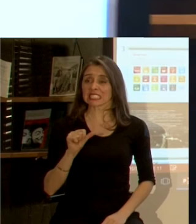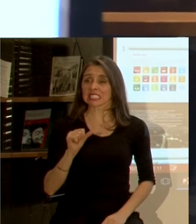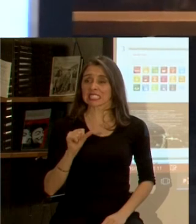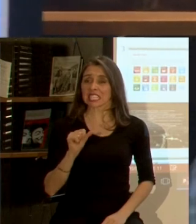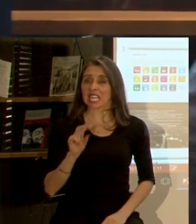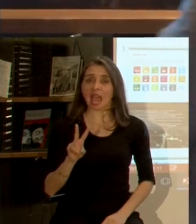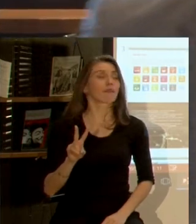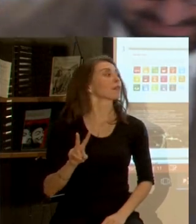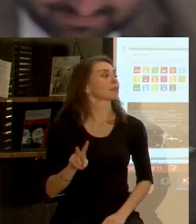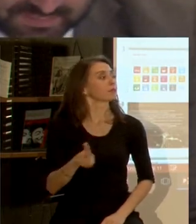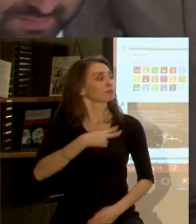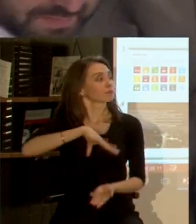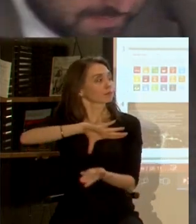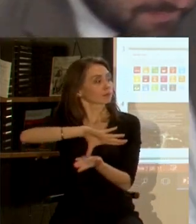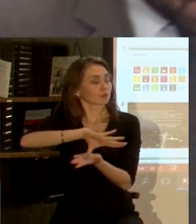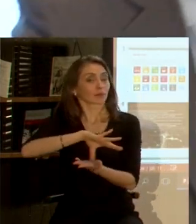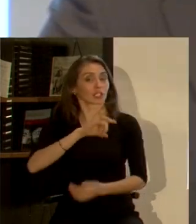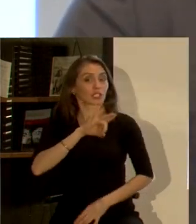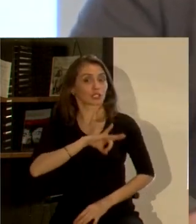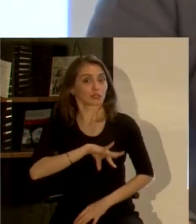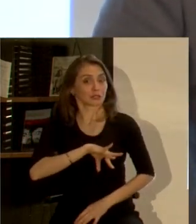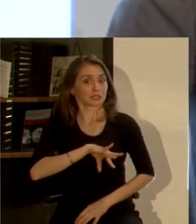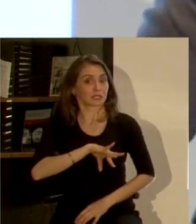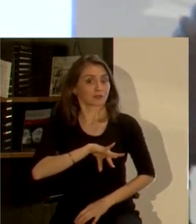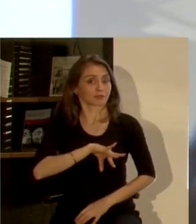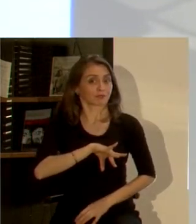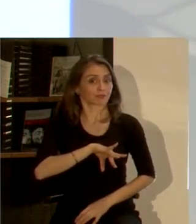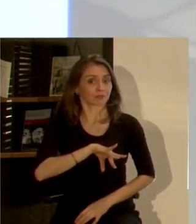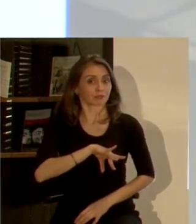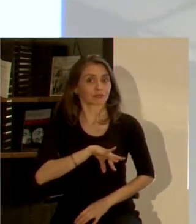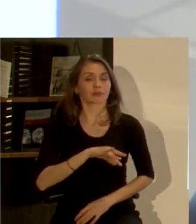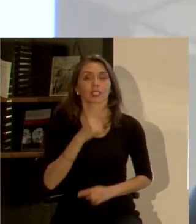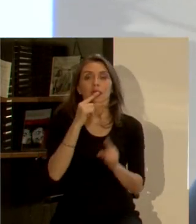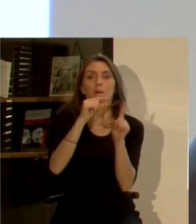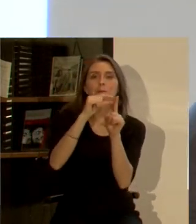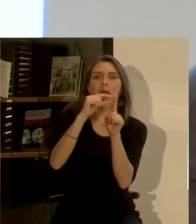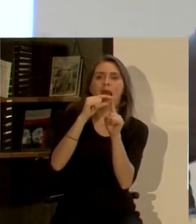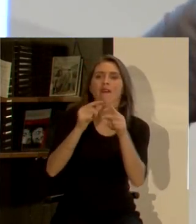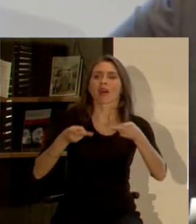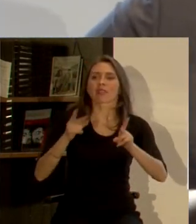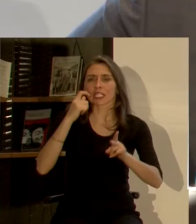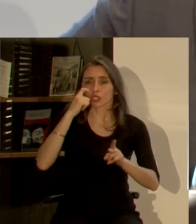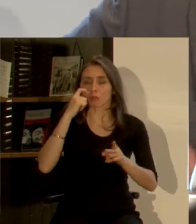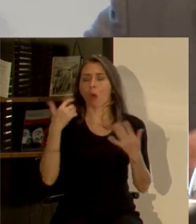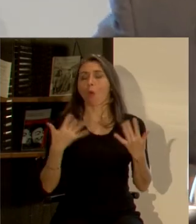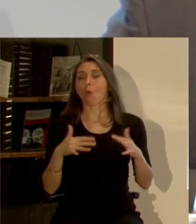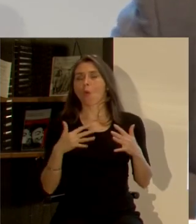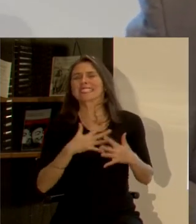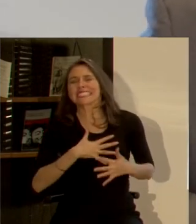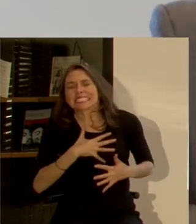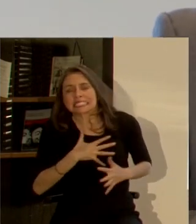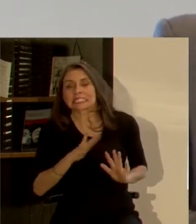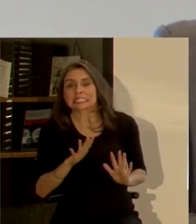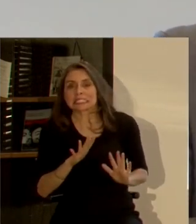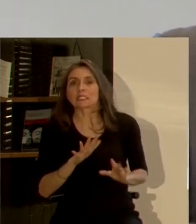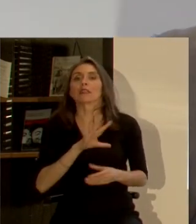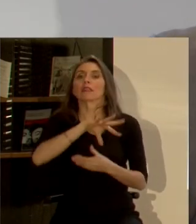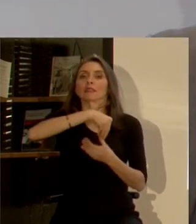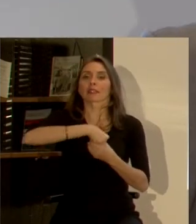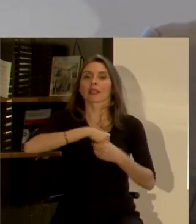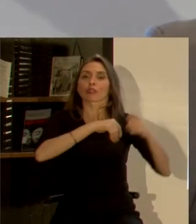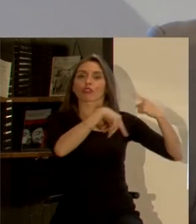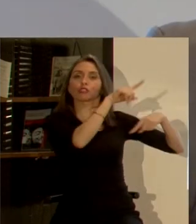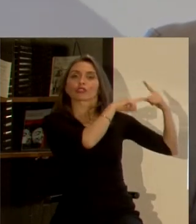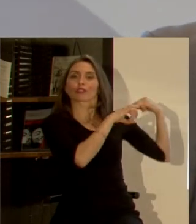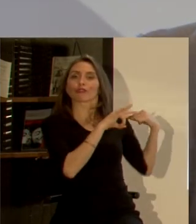nosotros somos un país con un donde la palabra derechos humanos tiene una carga bastante importante forma parte muy importante de nuestra